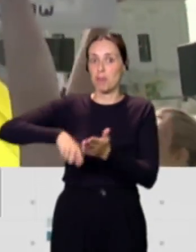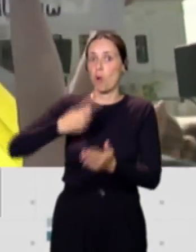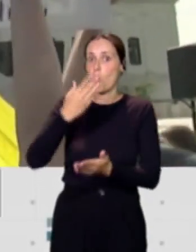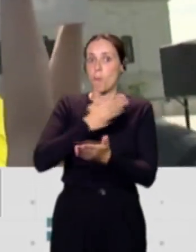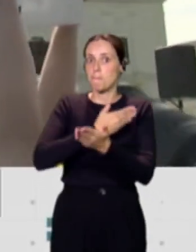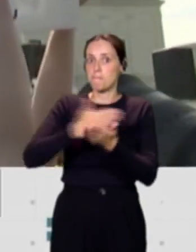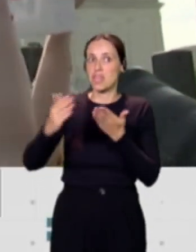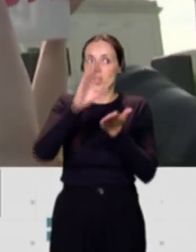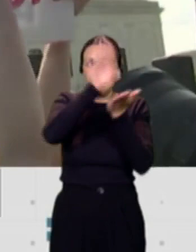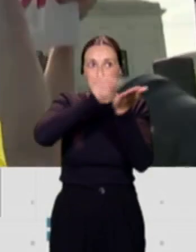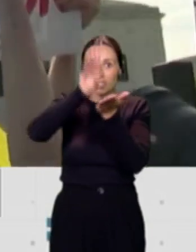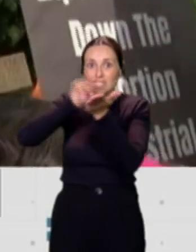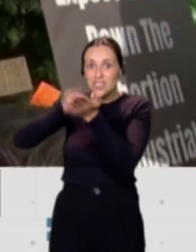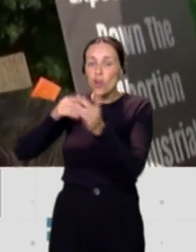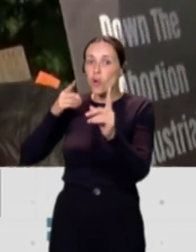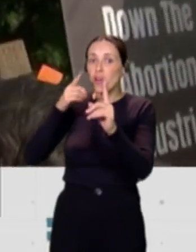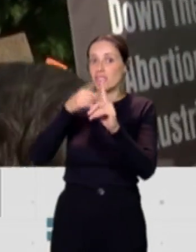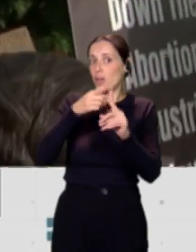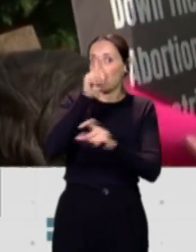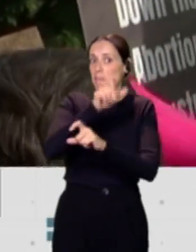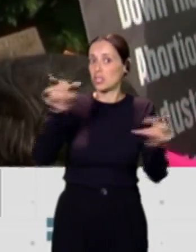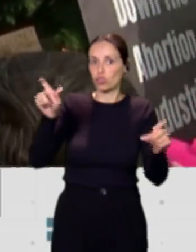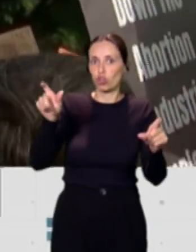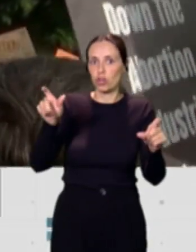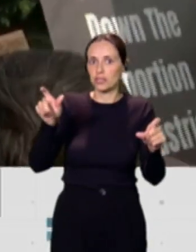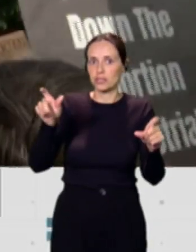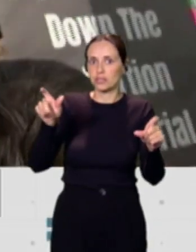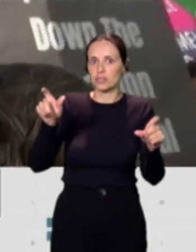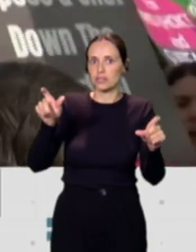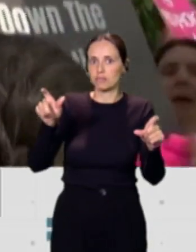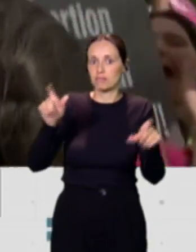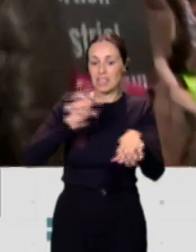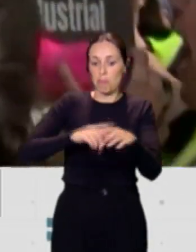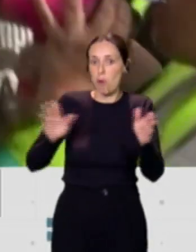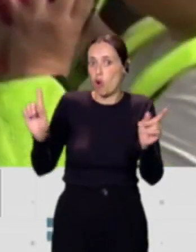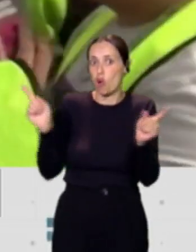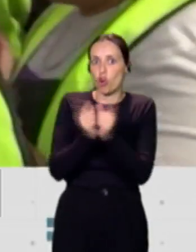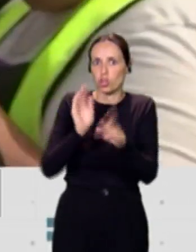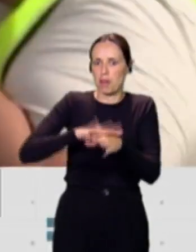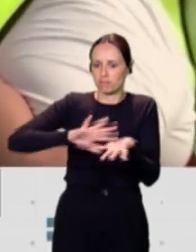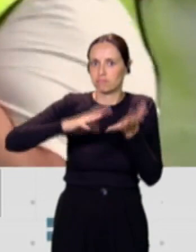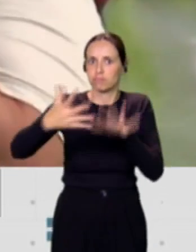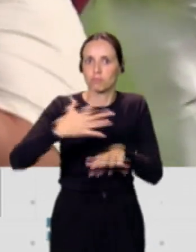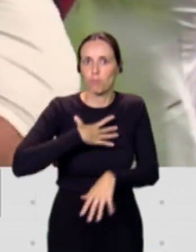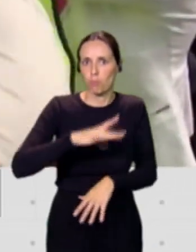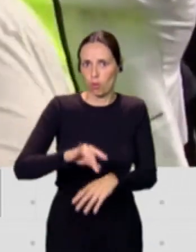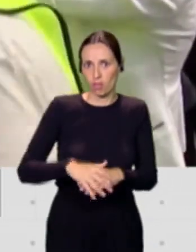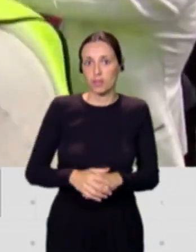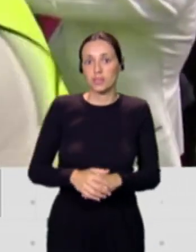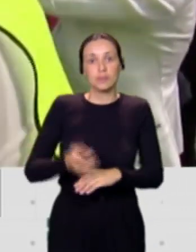toda la iniciativa ciudadana europea en el menor tiempo posible y nos hemos marcado como